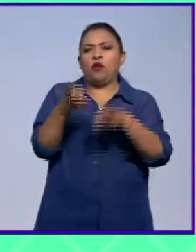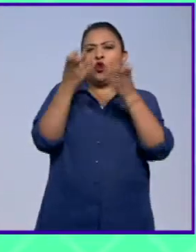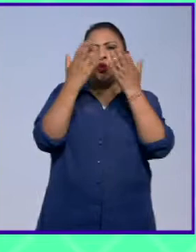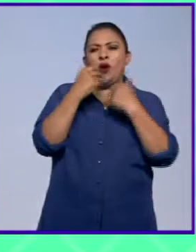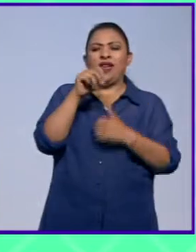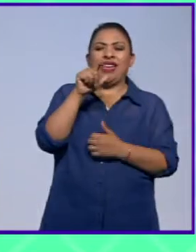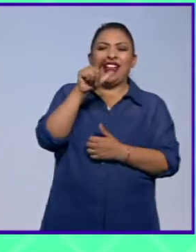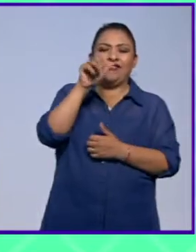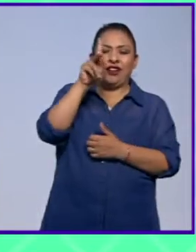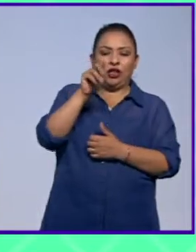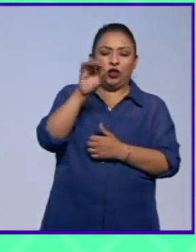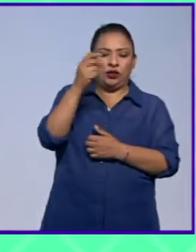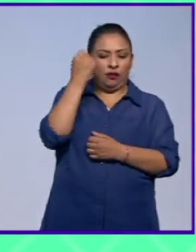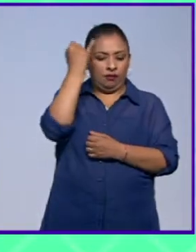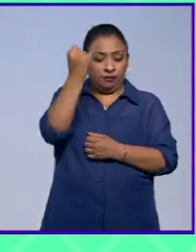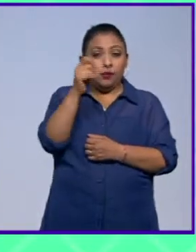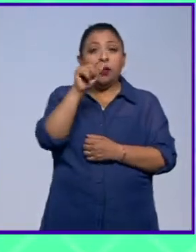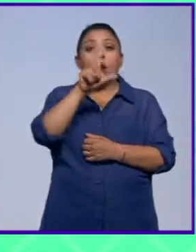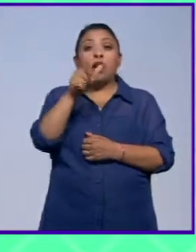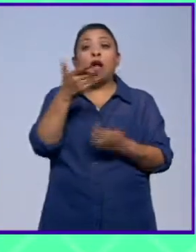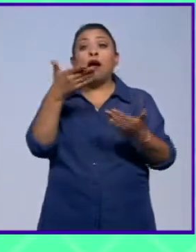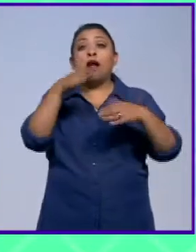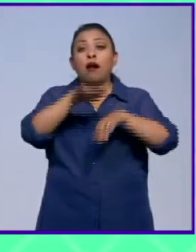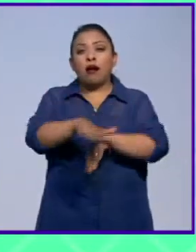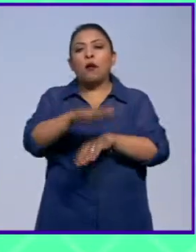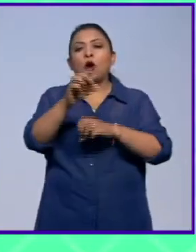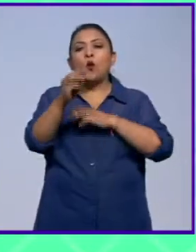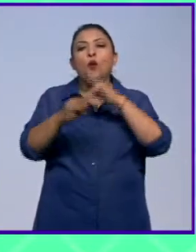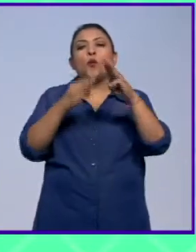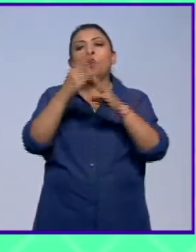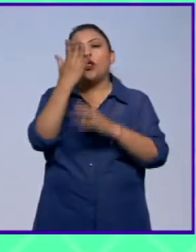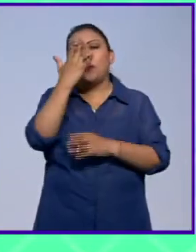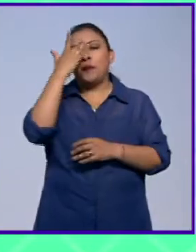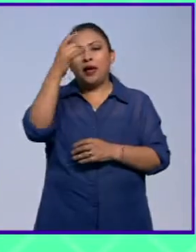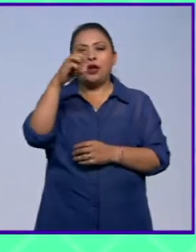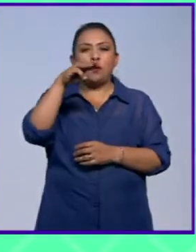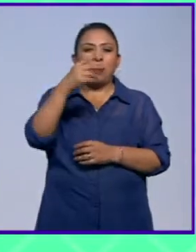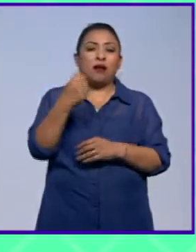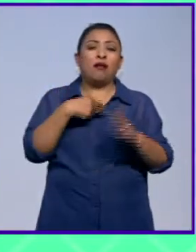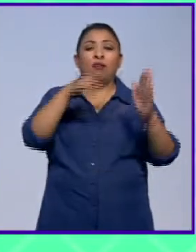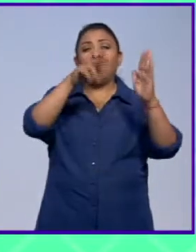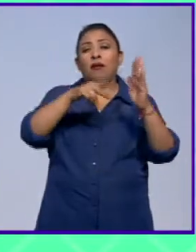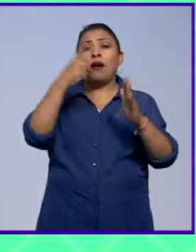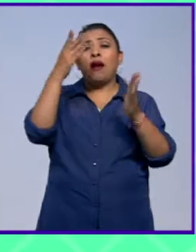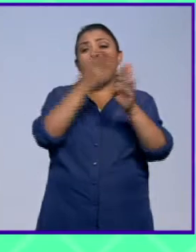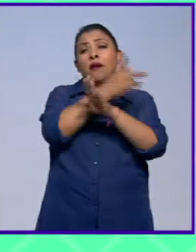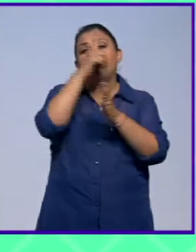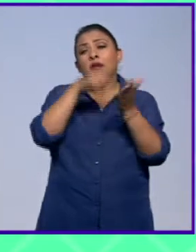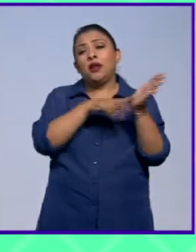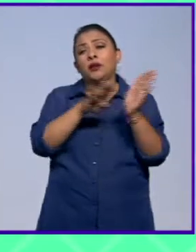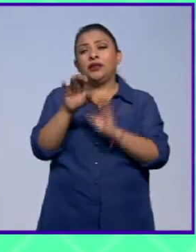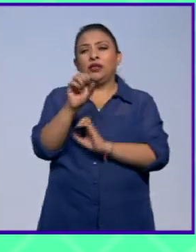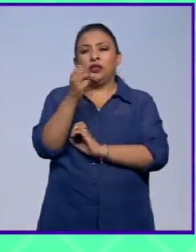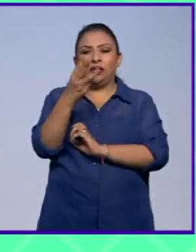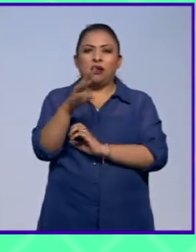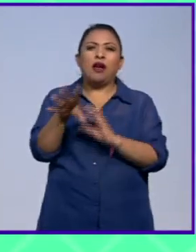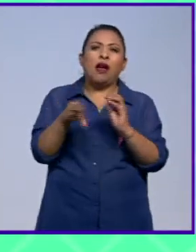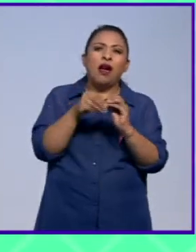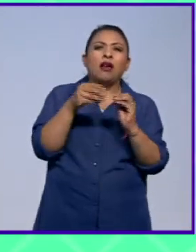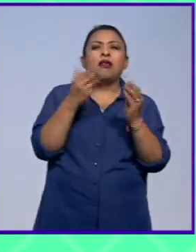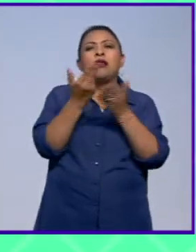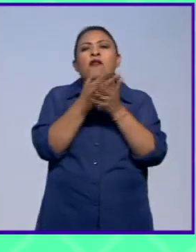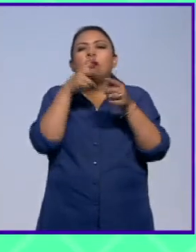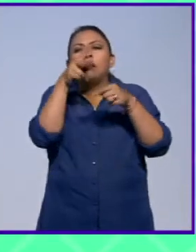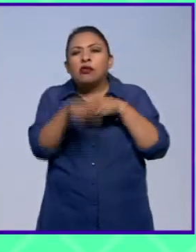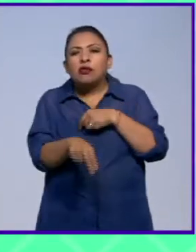La exposición finaliza con el mural El Mundo Mágico de los Mayas, que fue pintada en 1963, está acompañada de bocetos